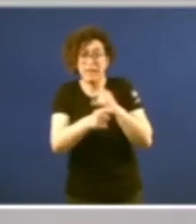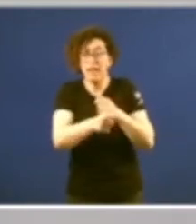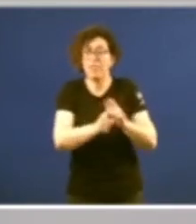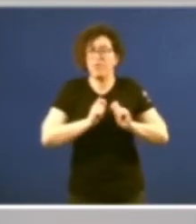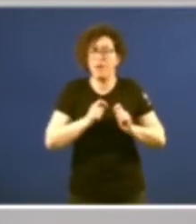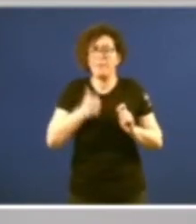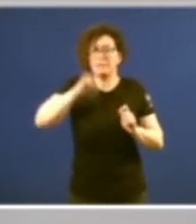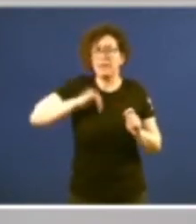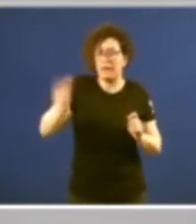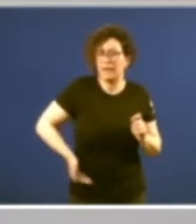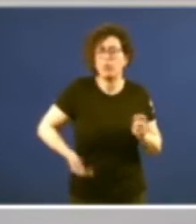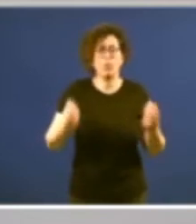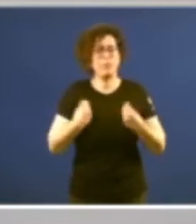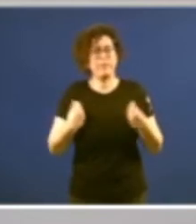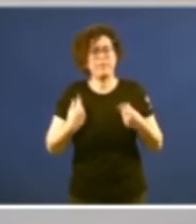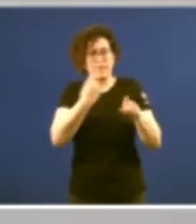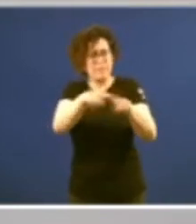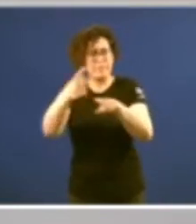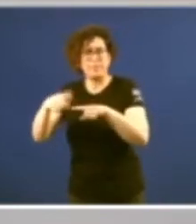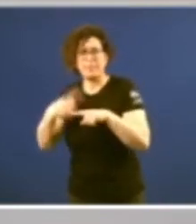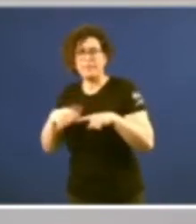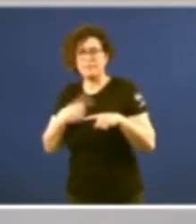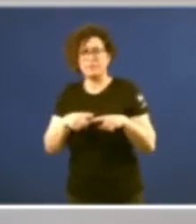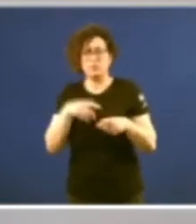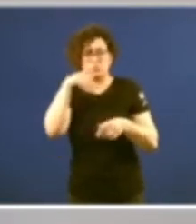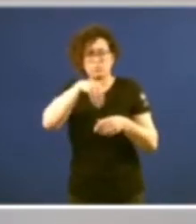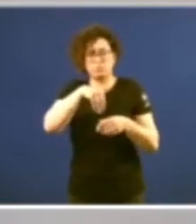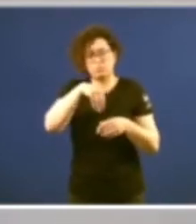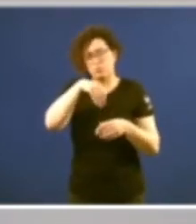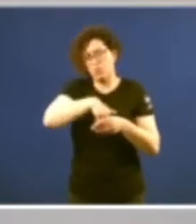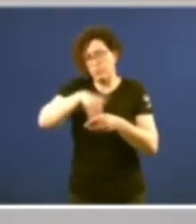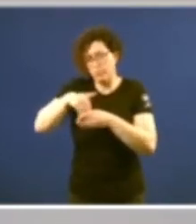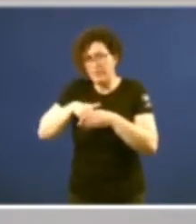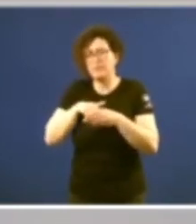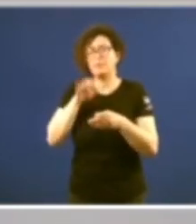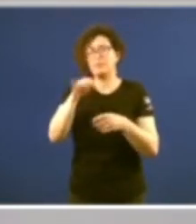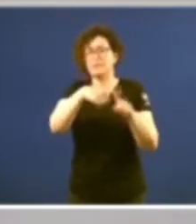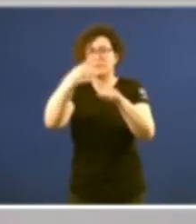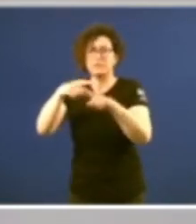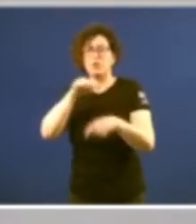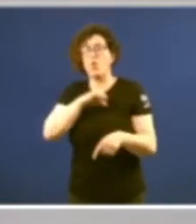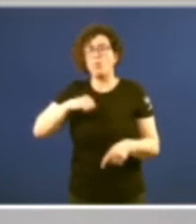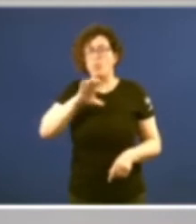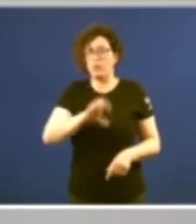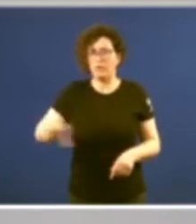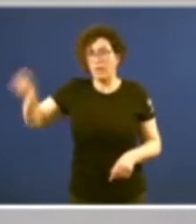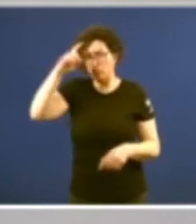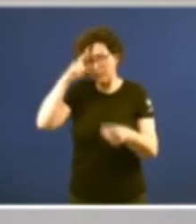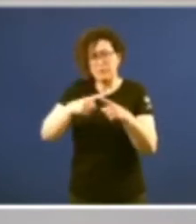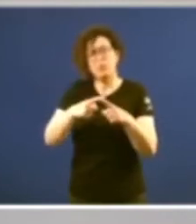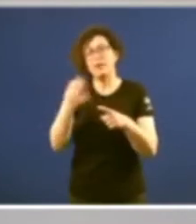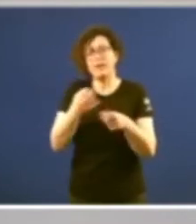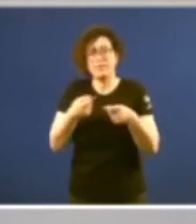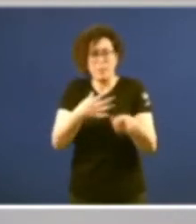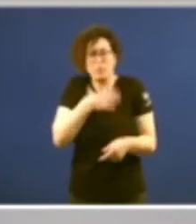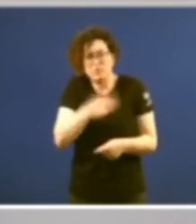a vida dos distintos componentes, das distintas comunidades autónomas facendo efectivo o seu